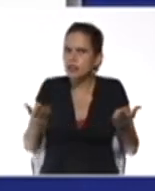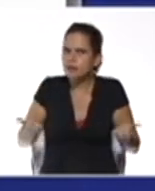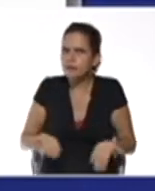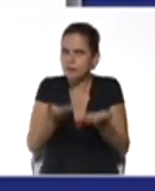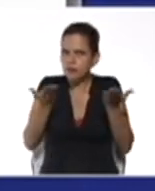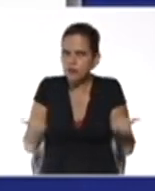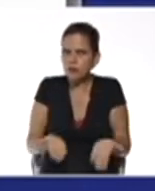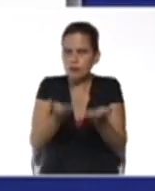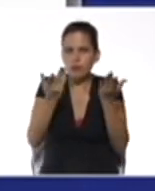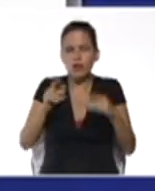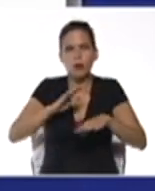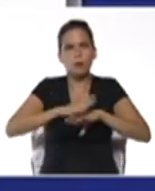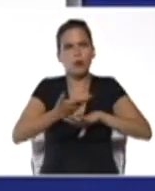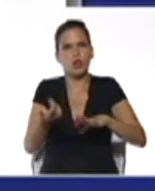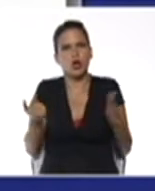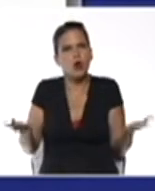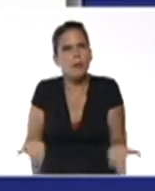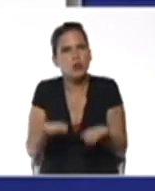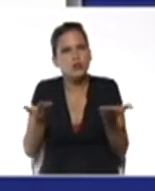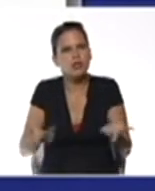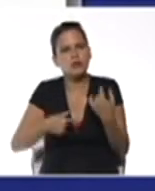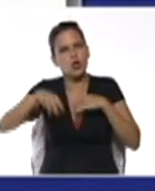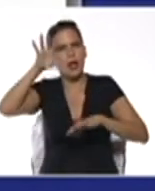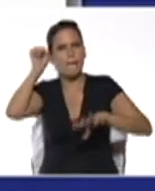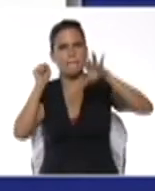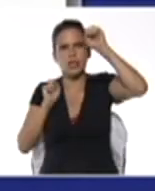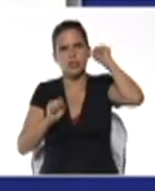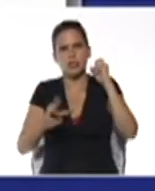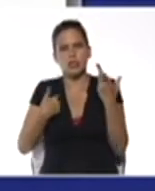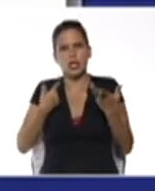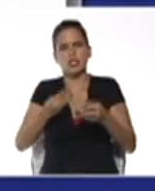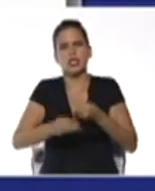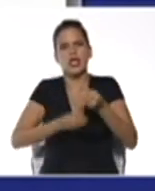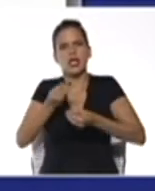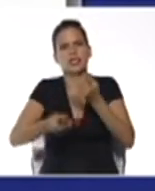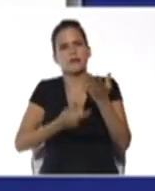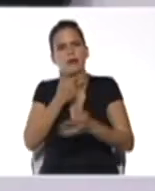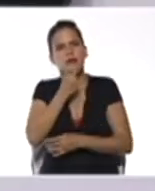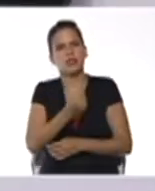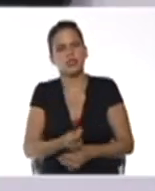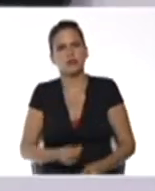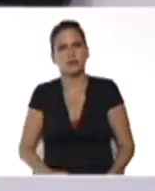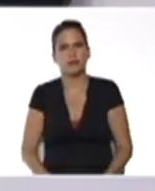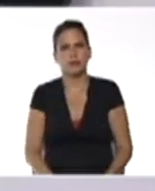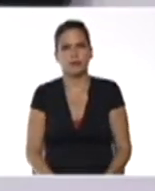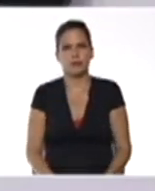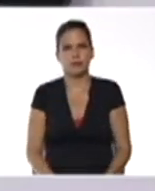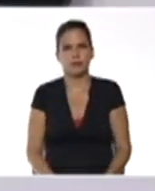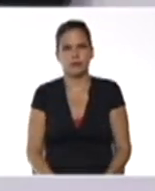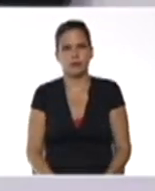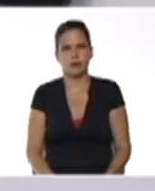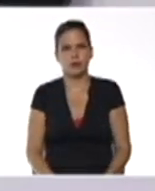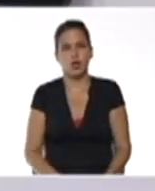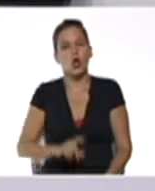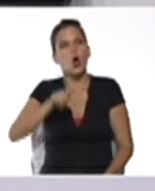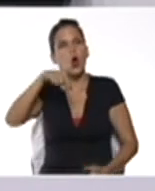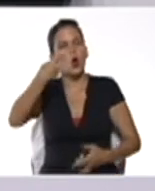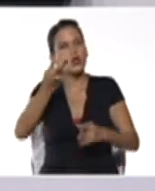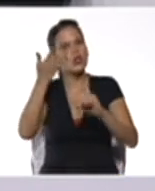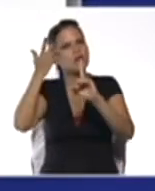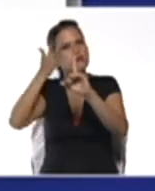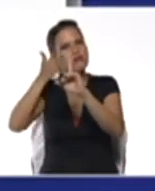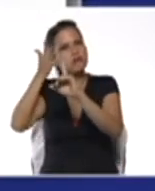porque a través de la motivación el aprendizaje se va a dar de forma más significativa otra de las